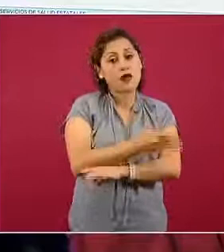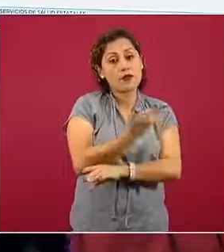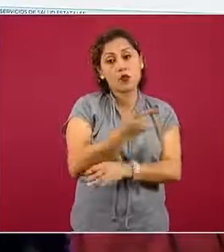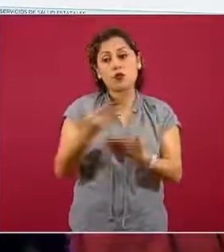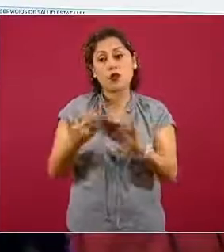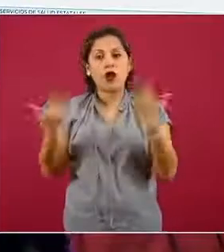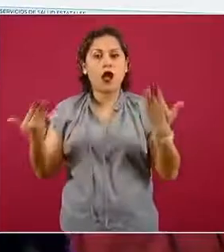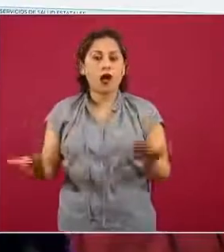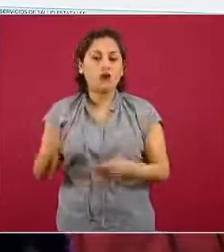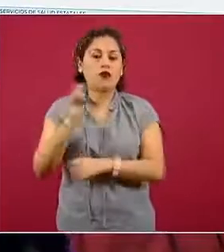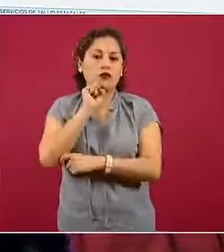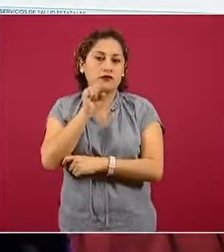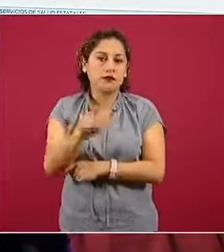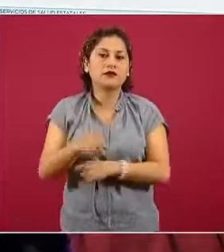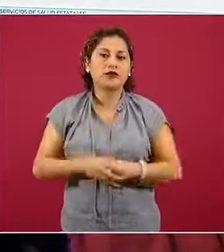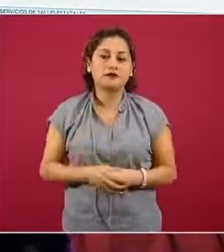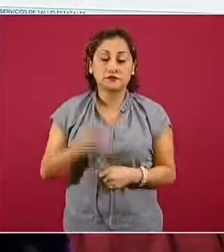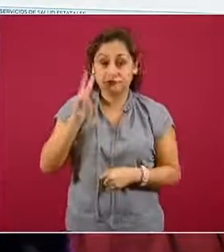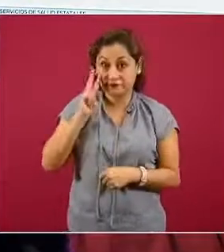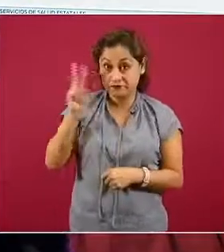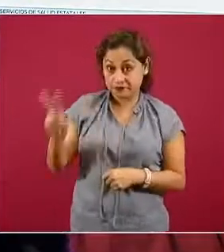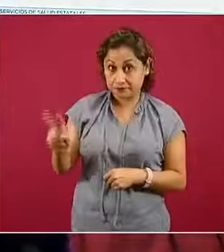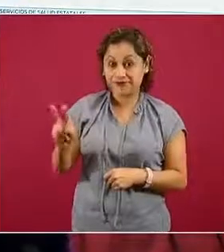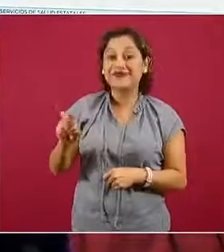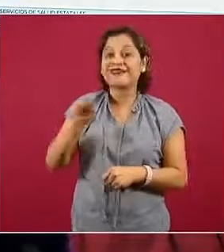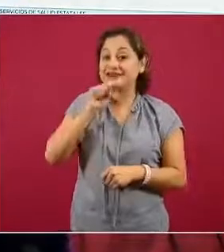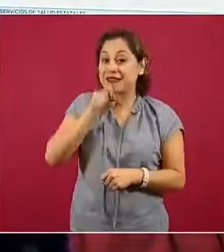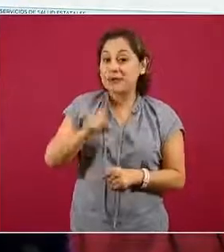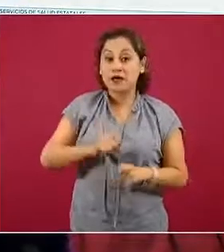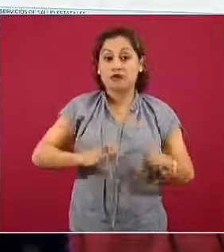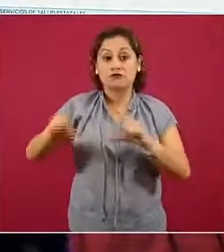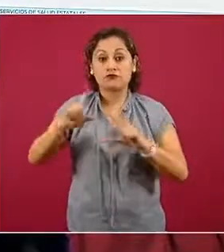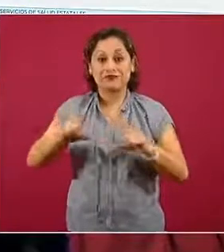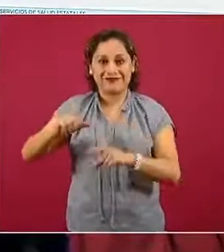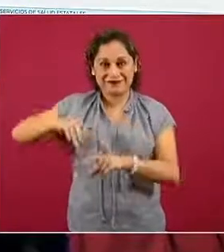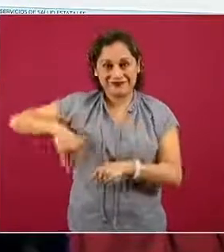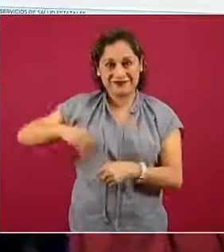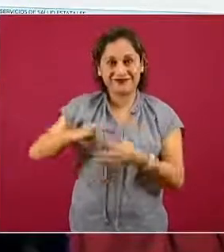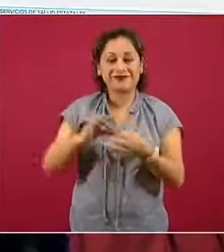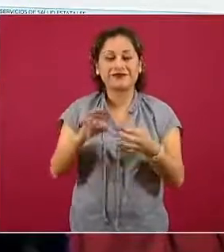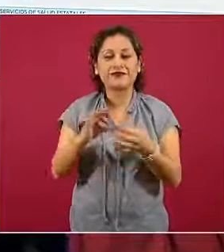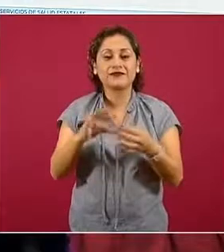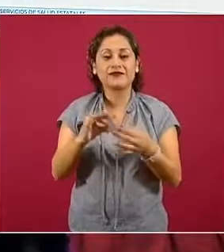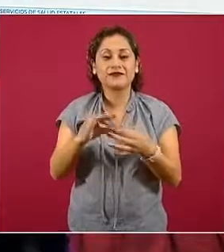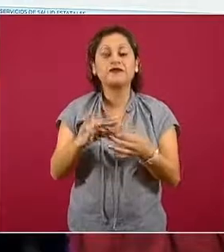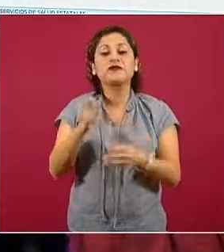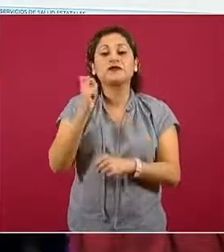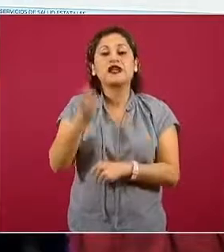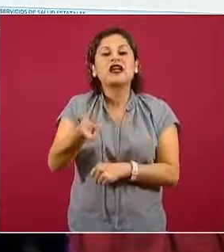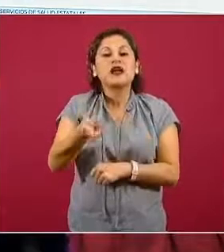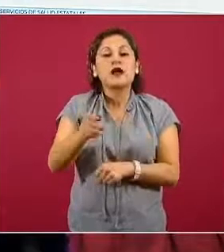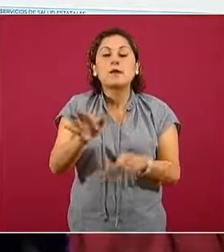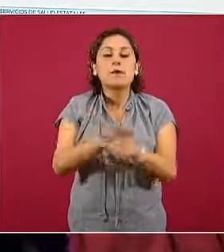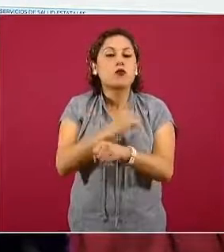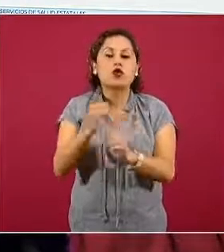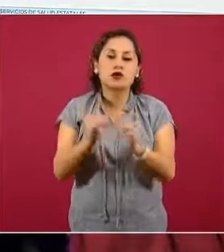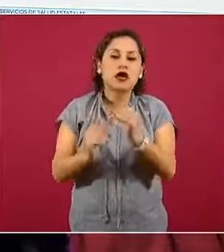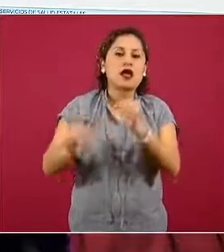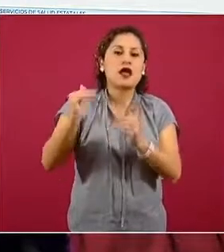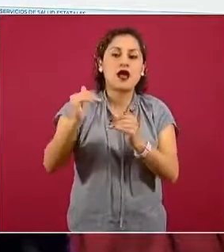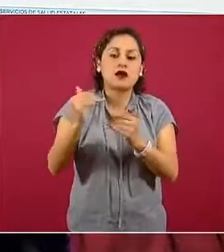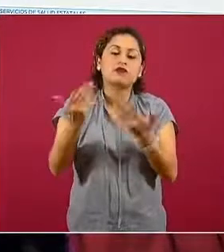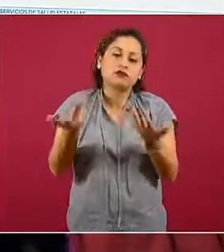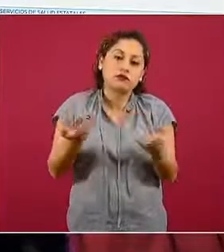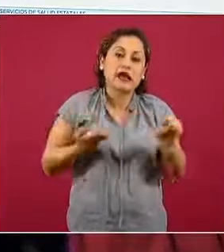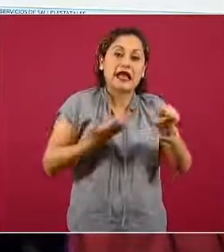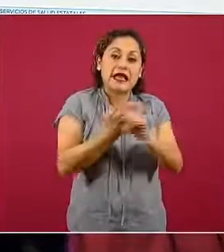vemos en las dos diapositivas previas, este incremento está precisamente basado en esas dos, tres entidades que acabamos